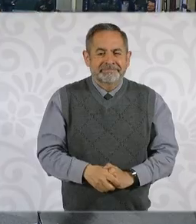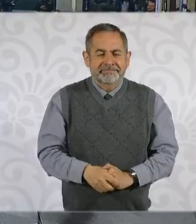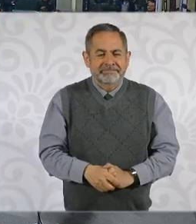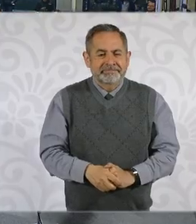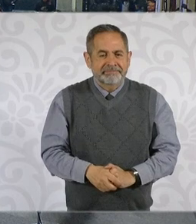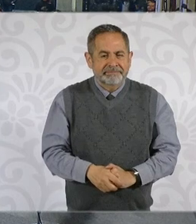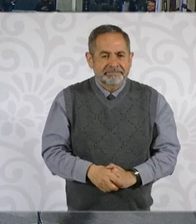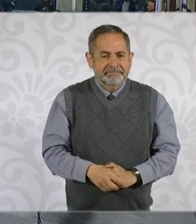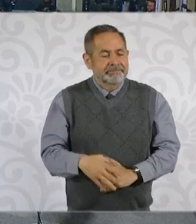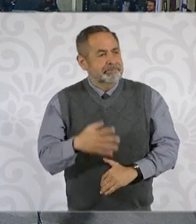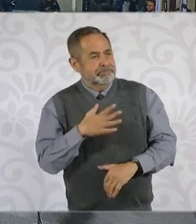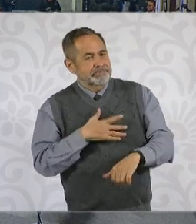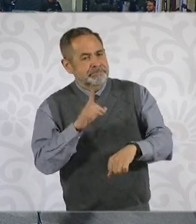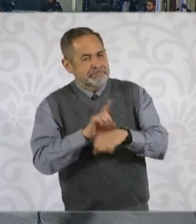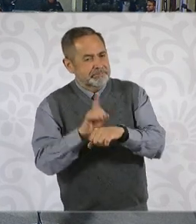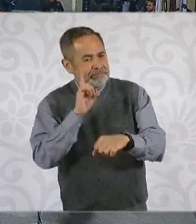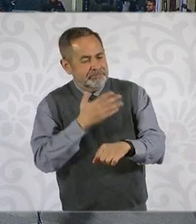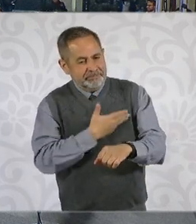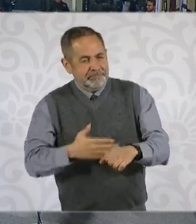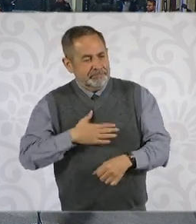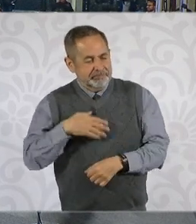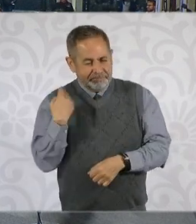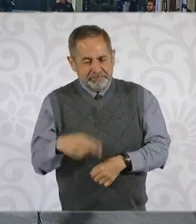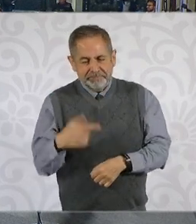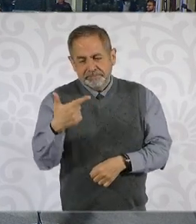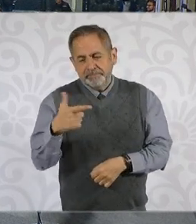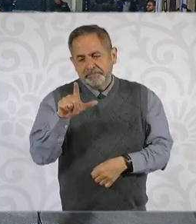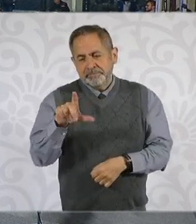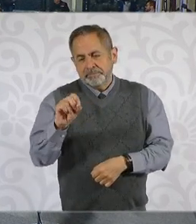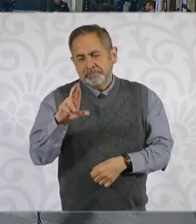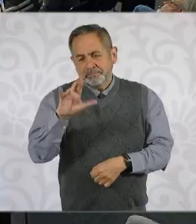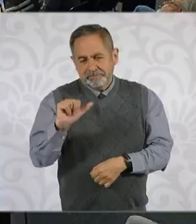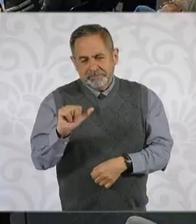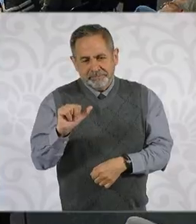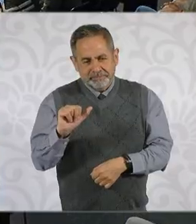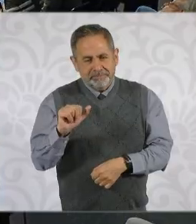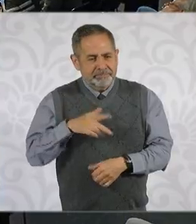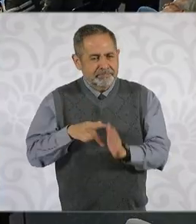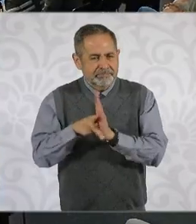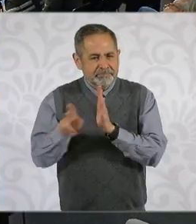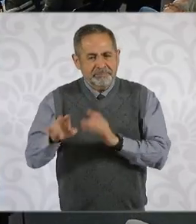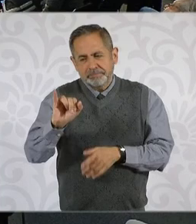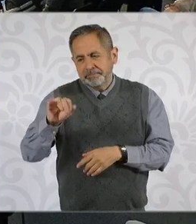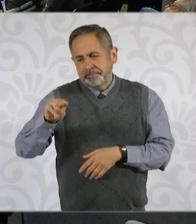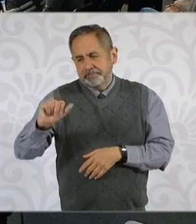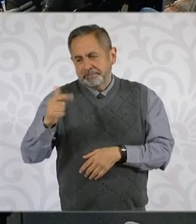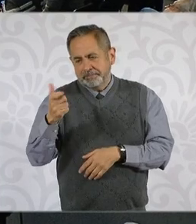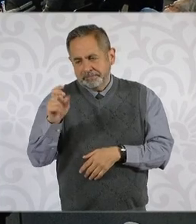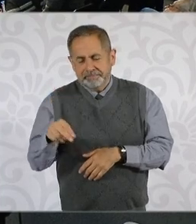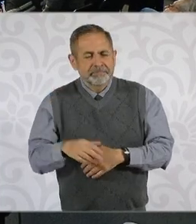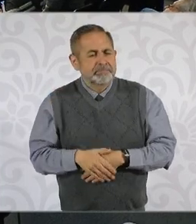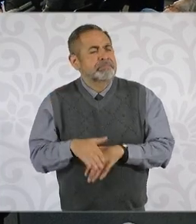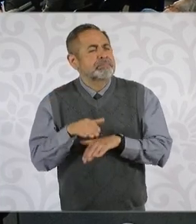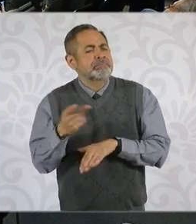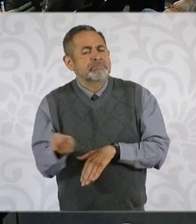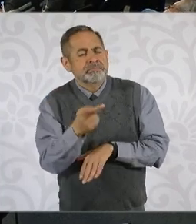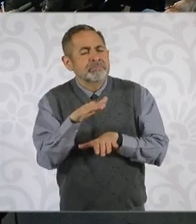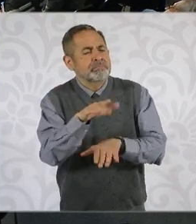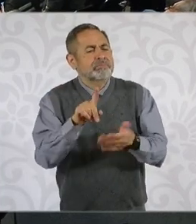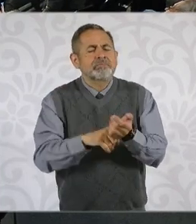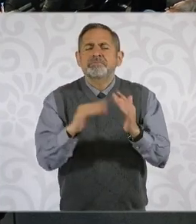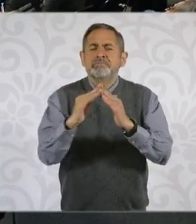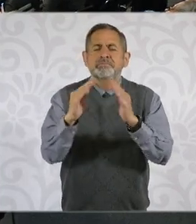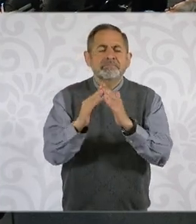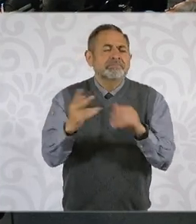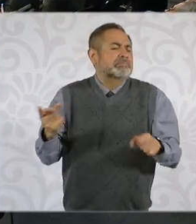Buenos días, presidenta. Gloria Carpio del periódico Diario Imagen. Respecto a lo de la vivienda, ¿qué va a pasar